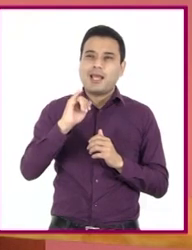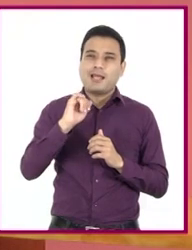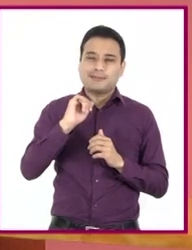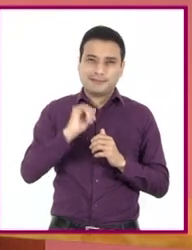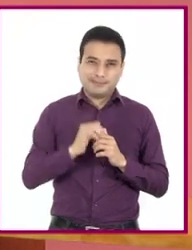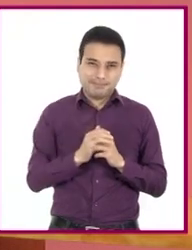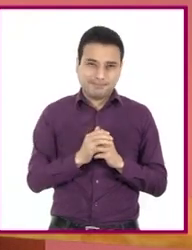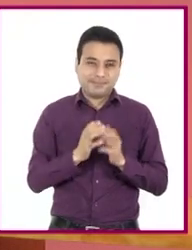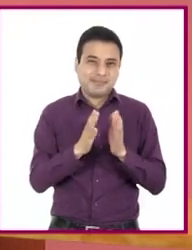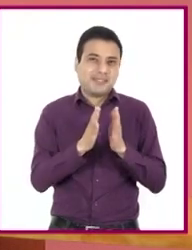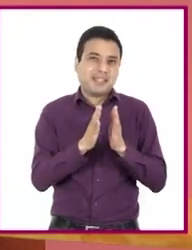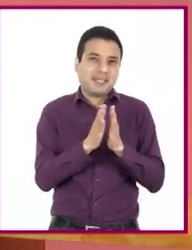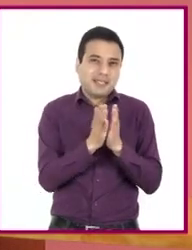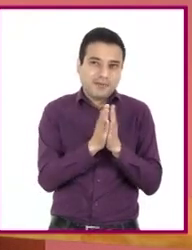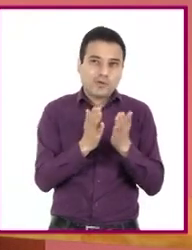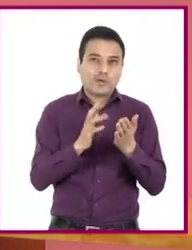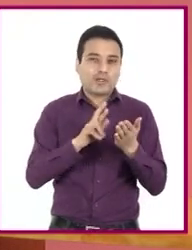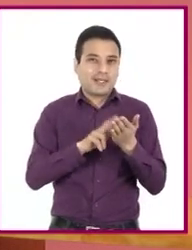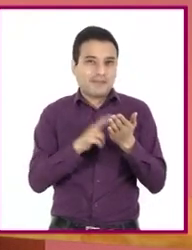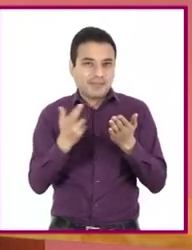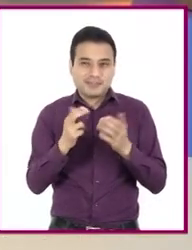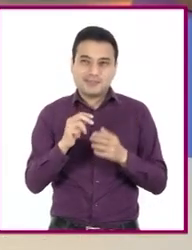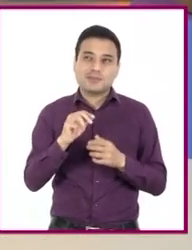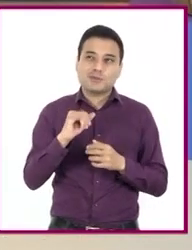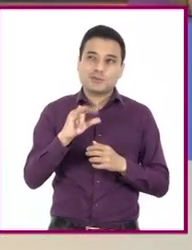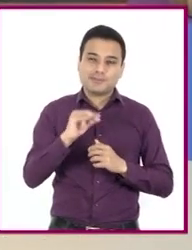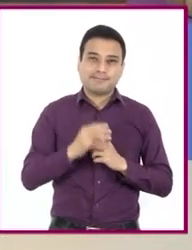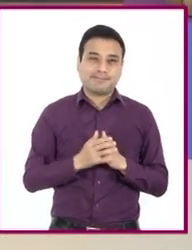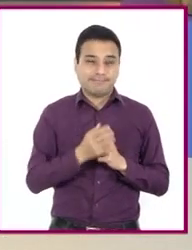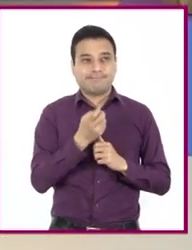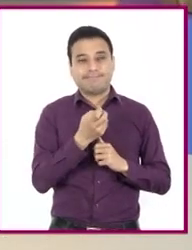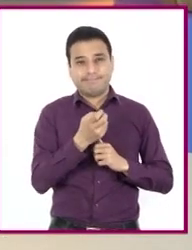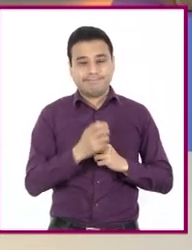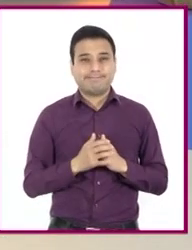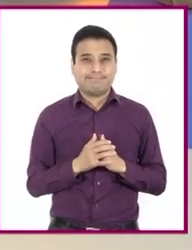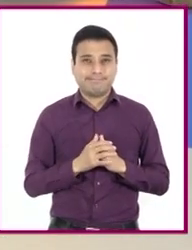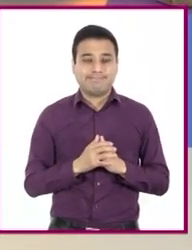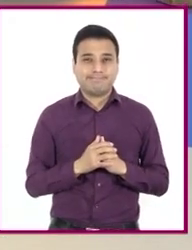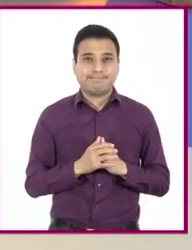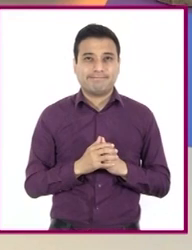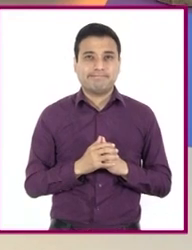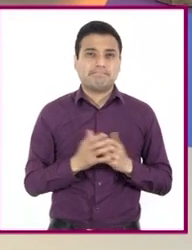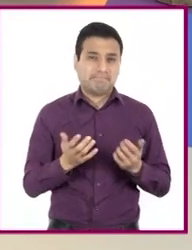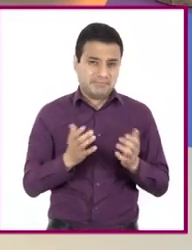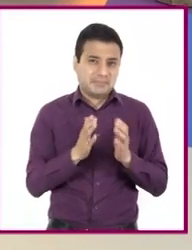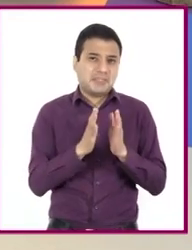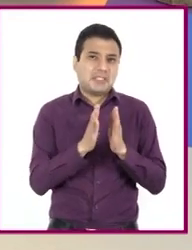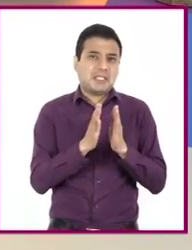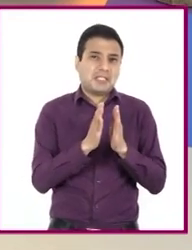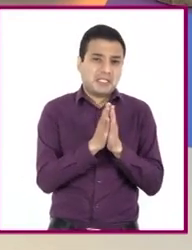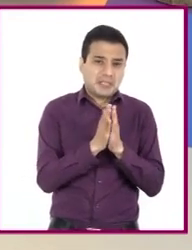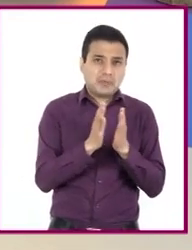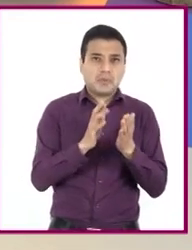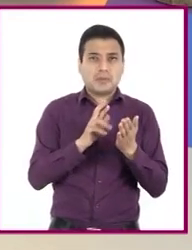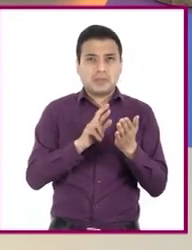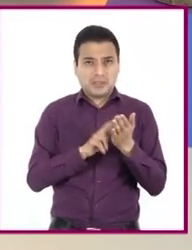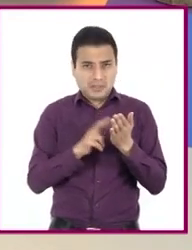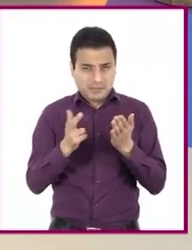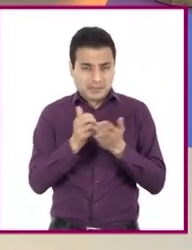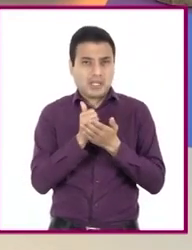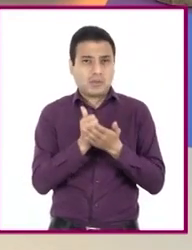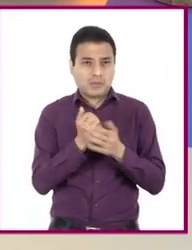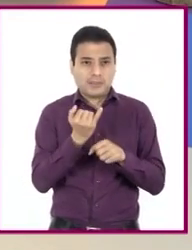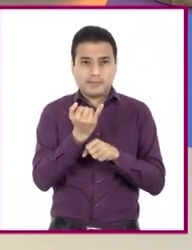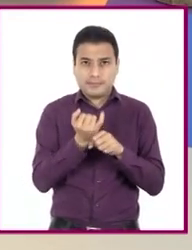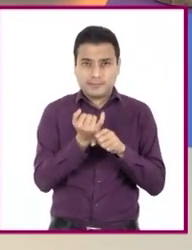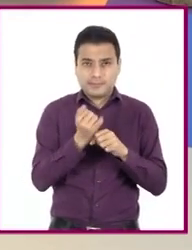trata de libros y revistas, ¿no, maestra? Así es. Esas son algunas fuentes, pero no todas. De hecho,